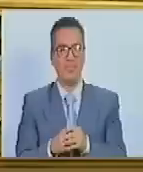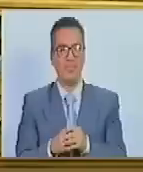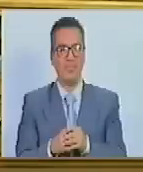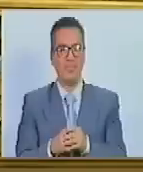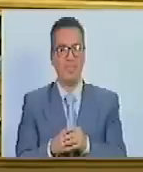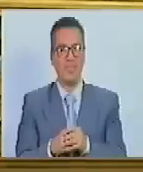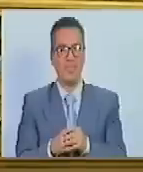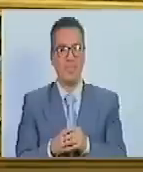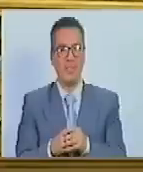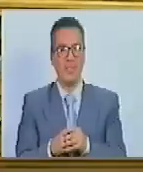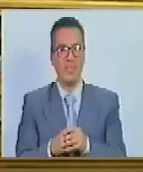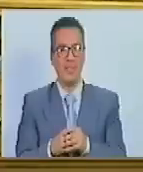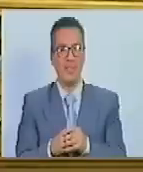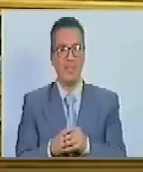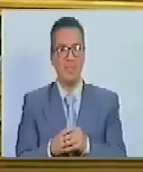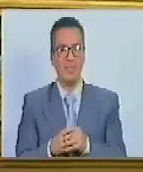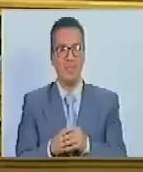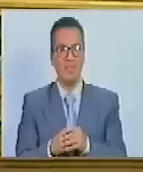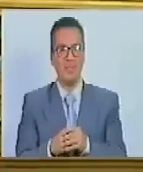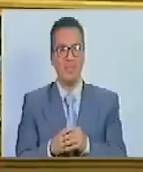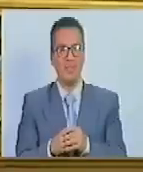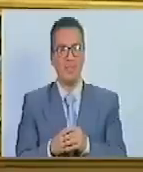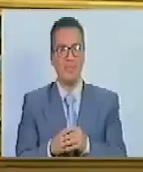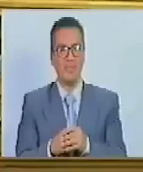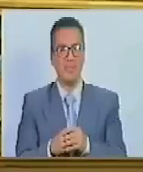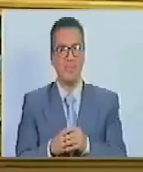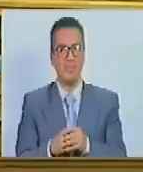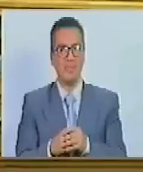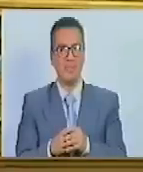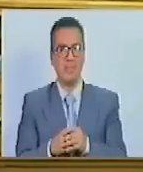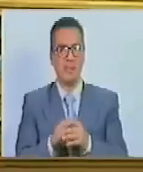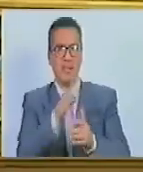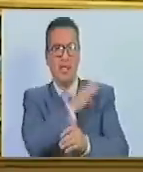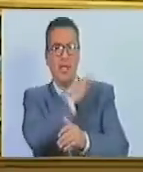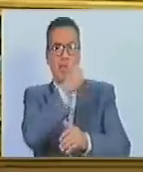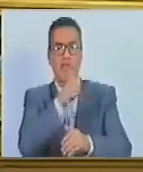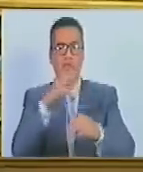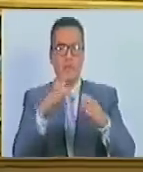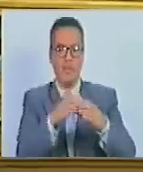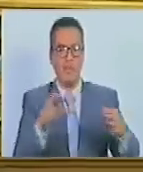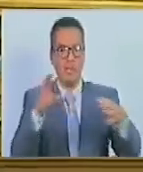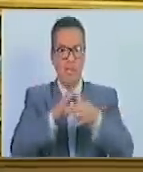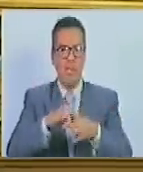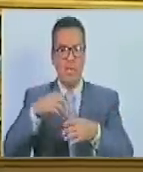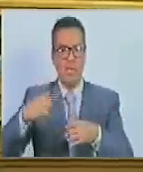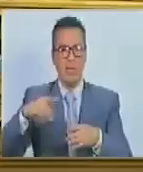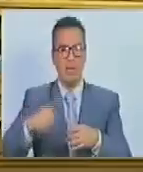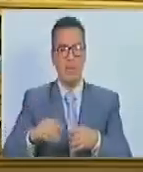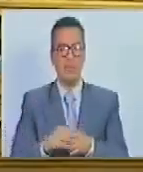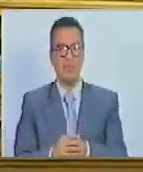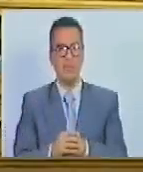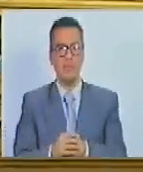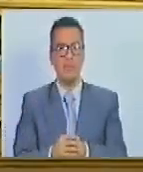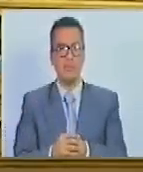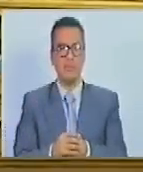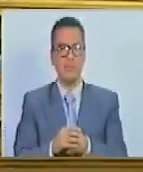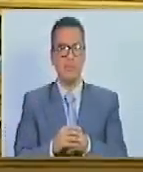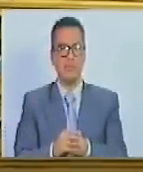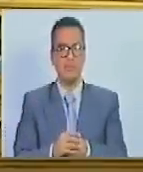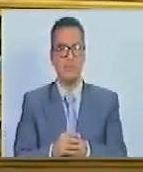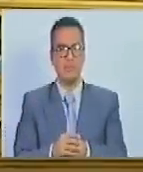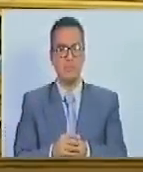Entonces, debe señalarse jefe de bancada de la Alianza Democrática. En cuenta, presidente.